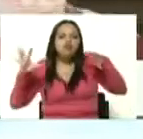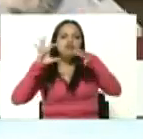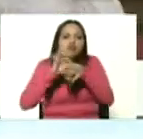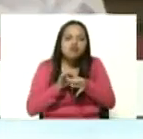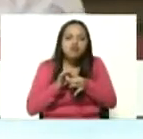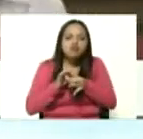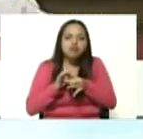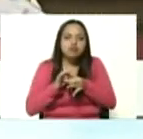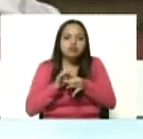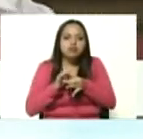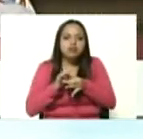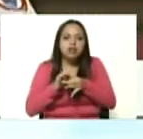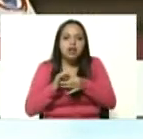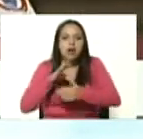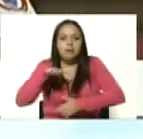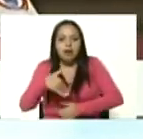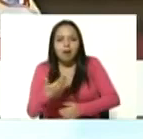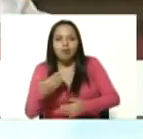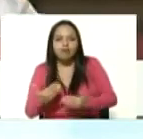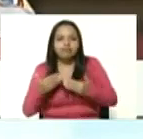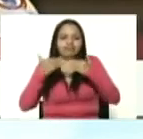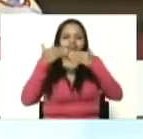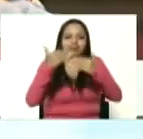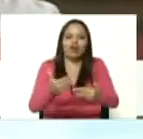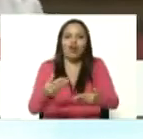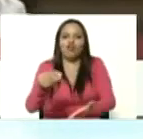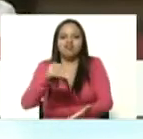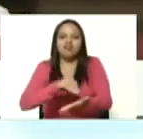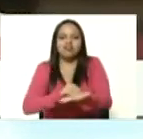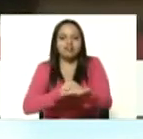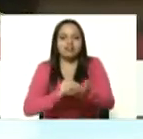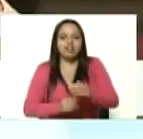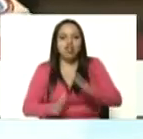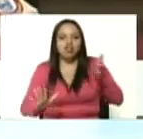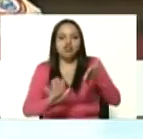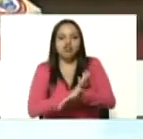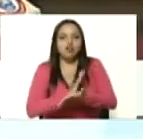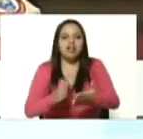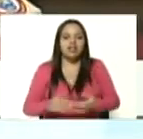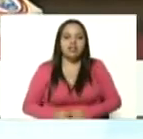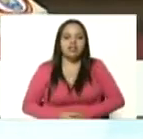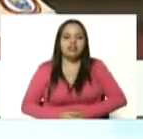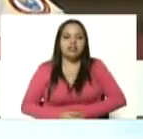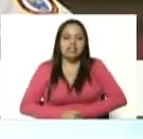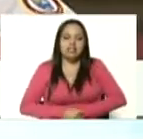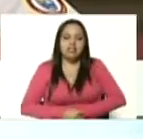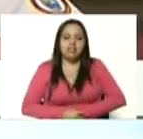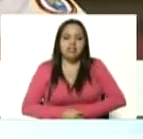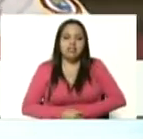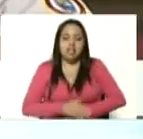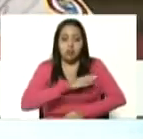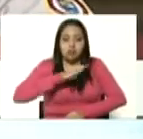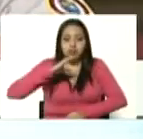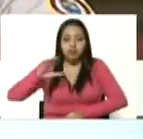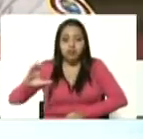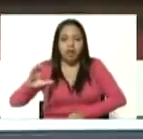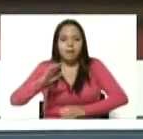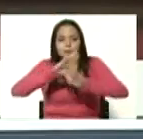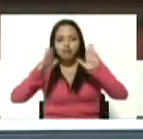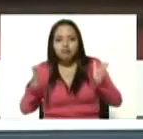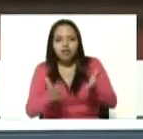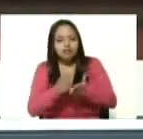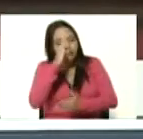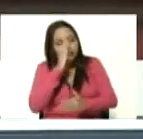para ponernos nosotros al frente del ejemplo de la dignidad mundial humildemente humildemente